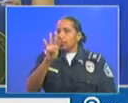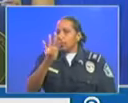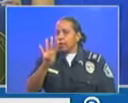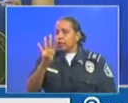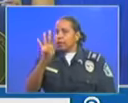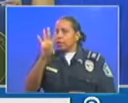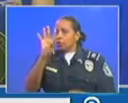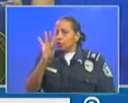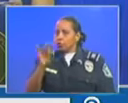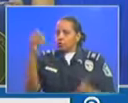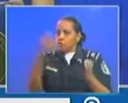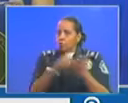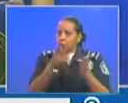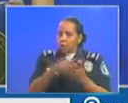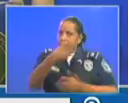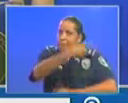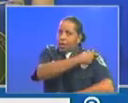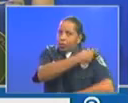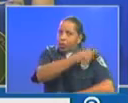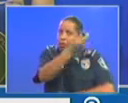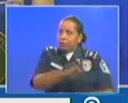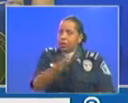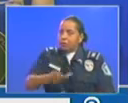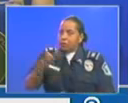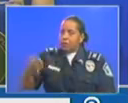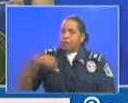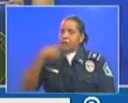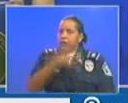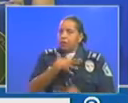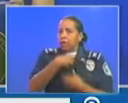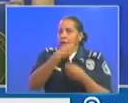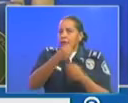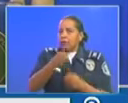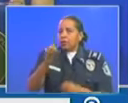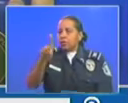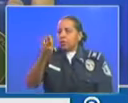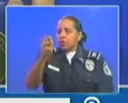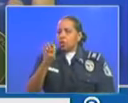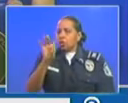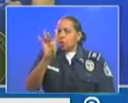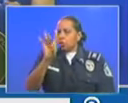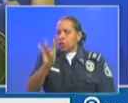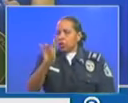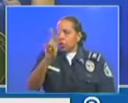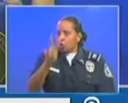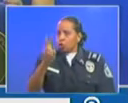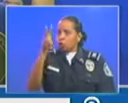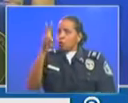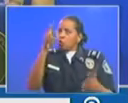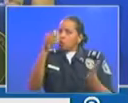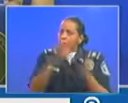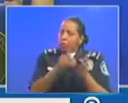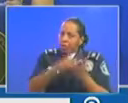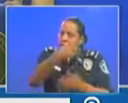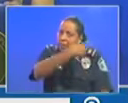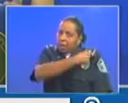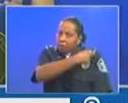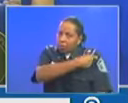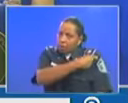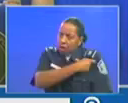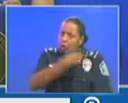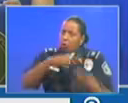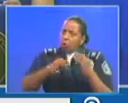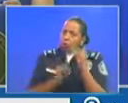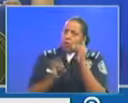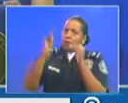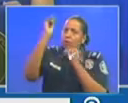vacunados el ministerio ha vacunado 282 mil la caja también ha tenido un número de vacunación por